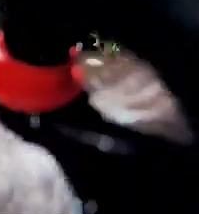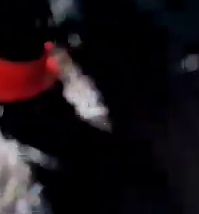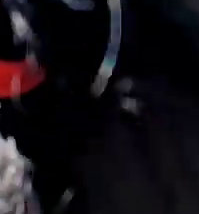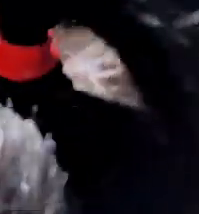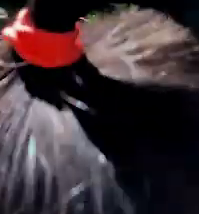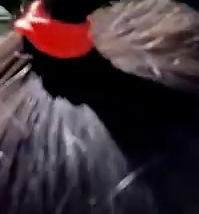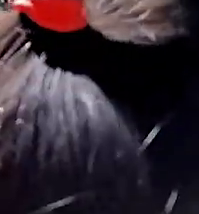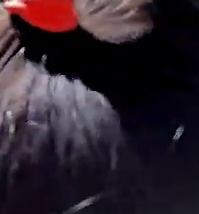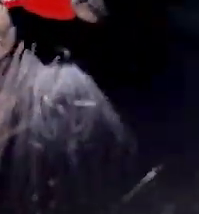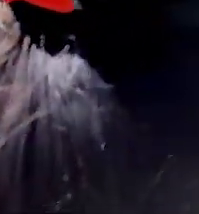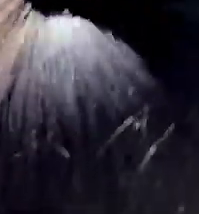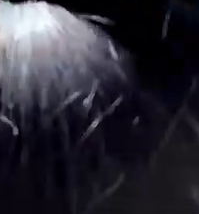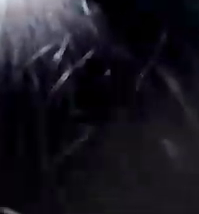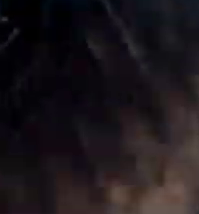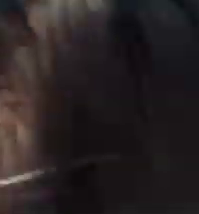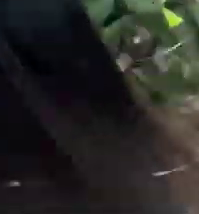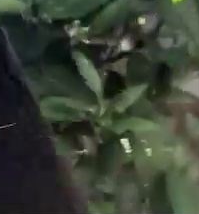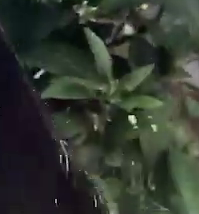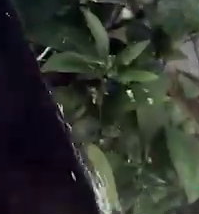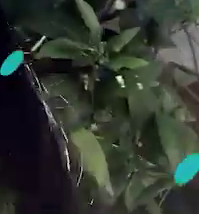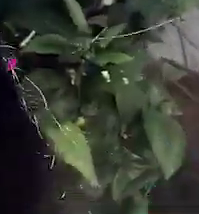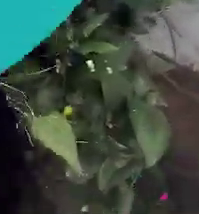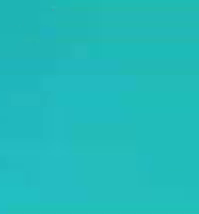Y aquí hay un fruto.